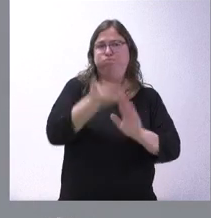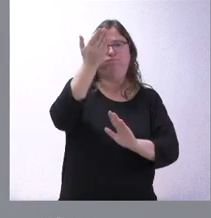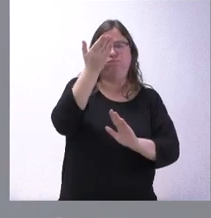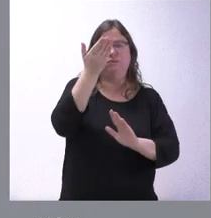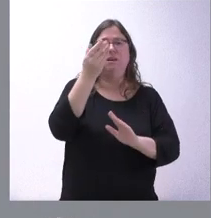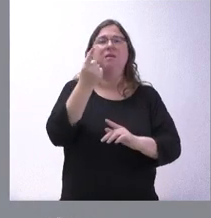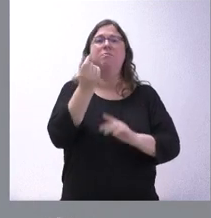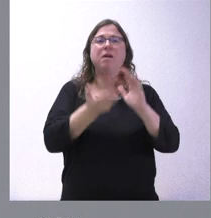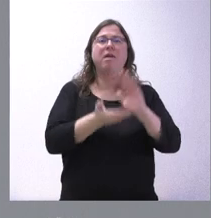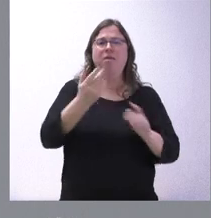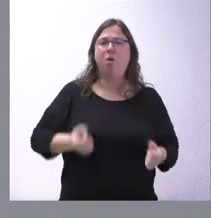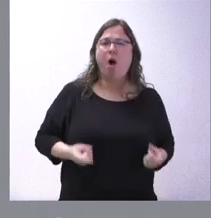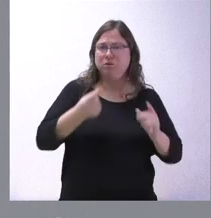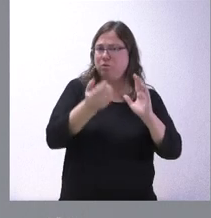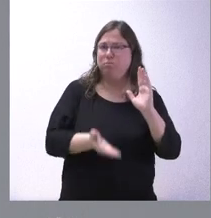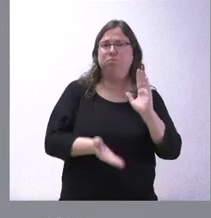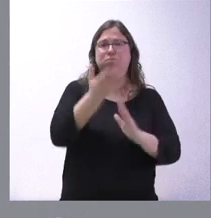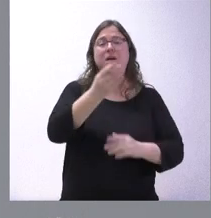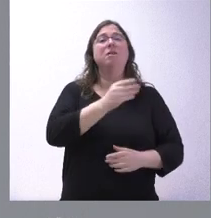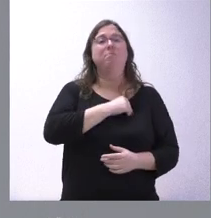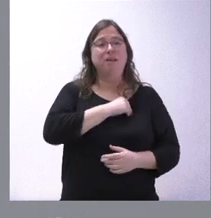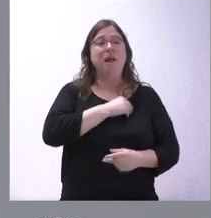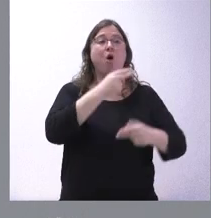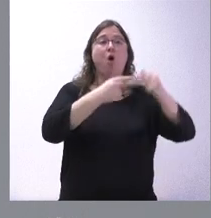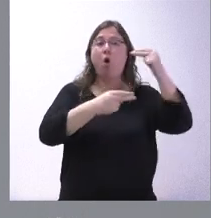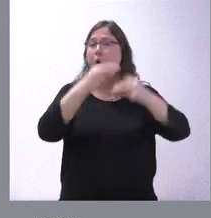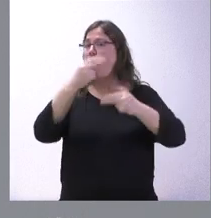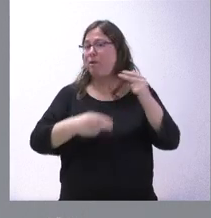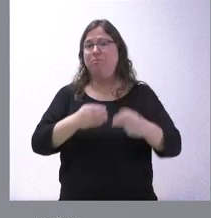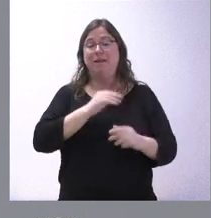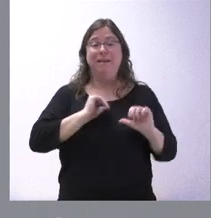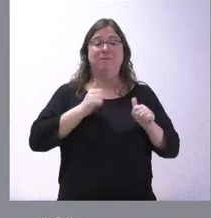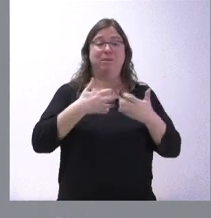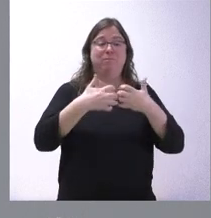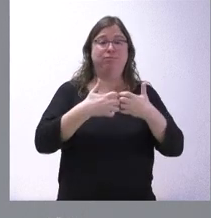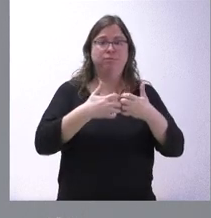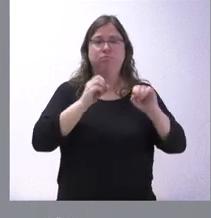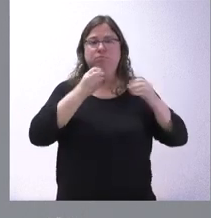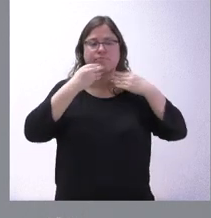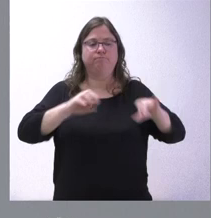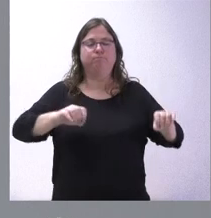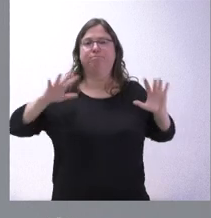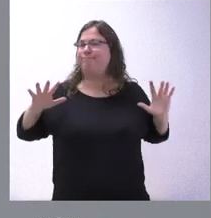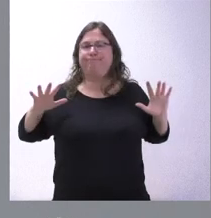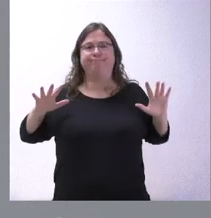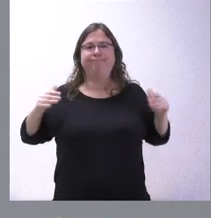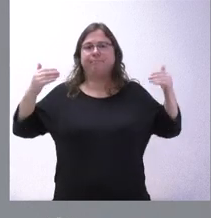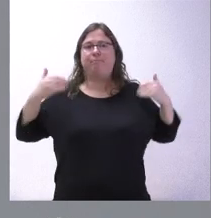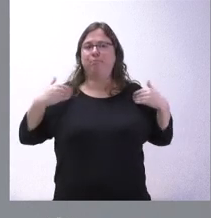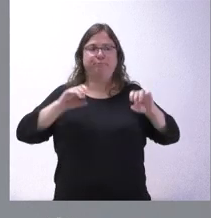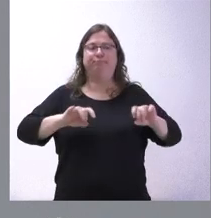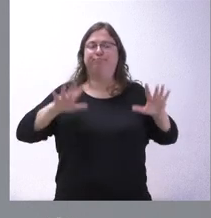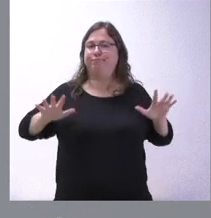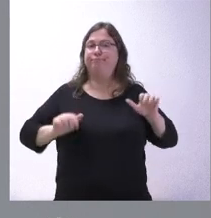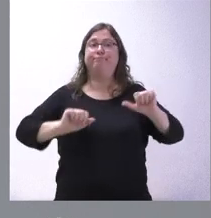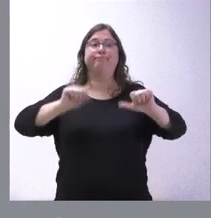inflación, los costes y, por desgracia, son muchas las obras que estaban en marcha, que son abandonadas por parte de los contratistas, de los licitadores, al no